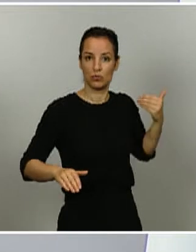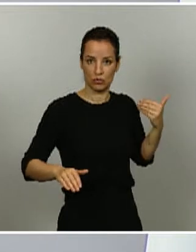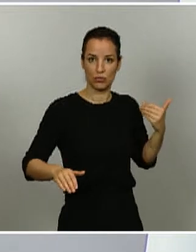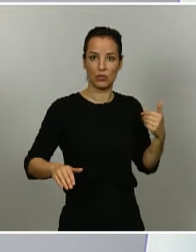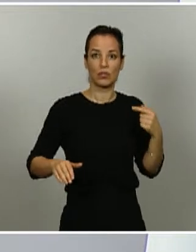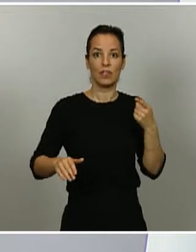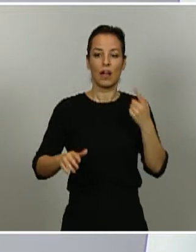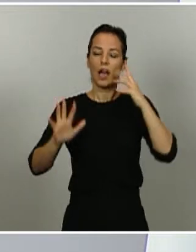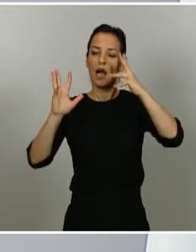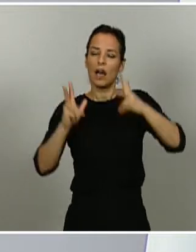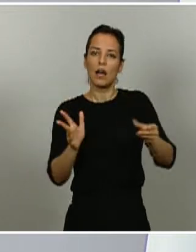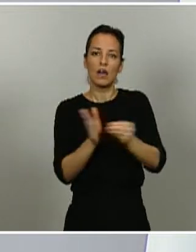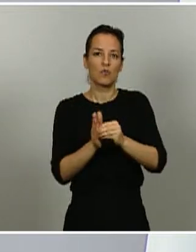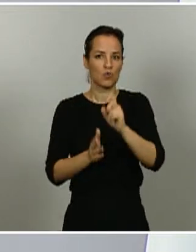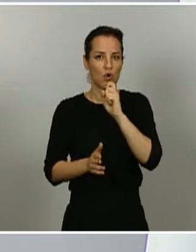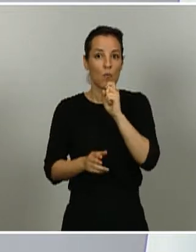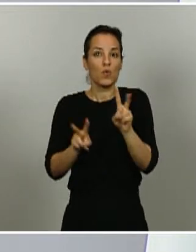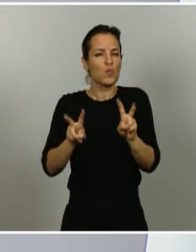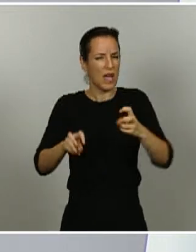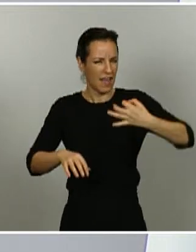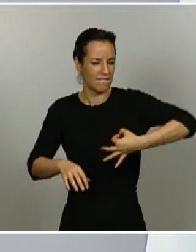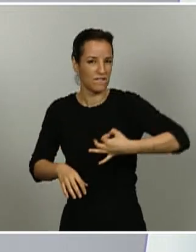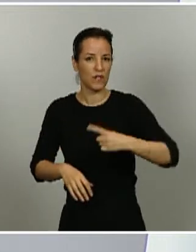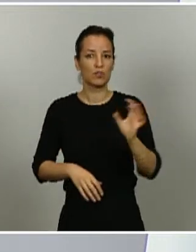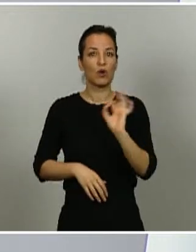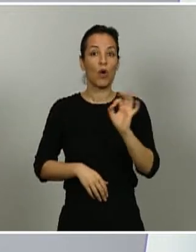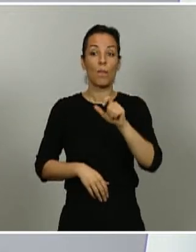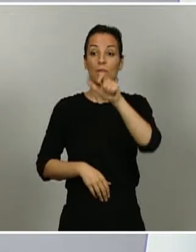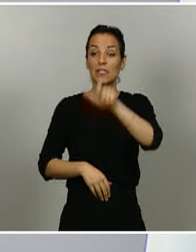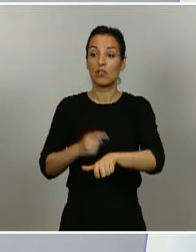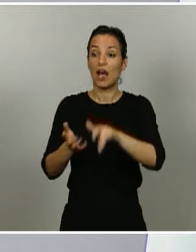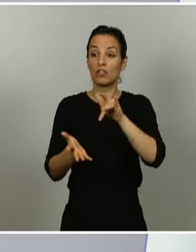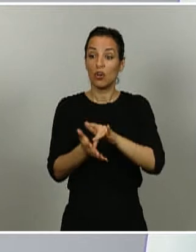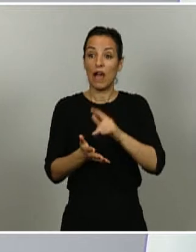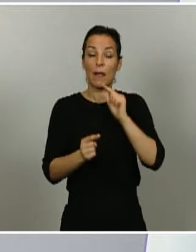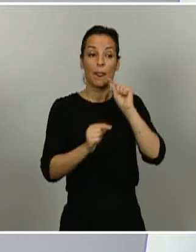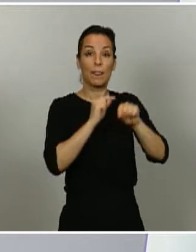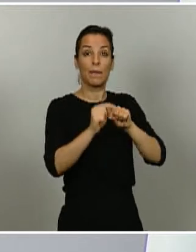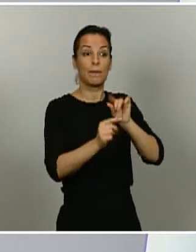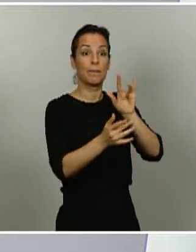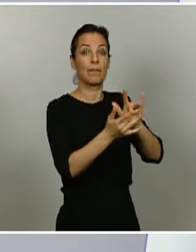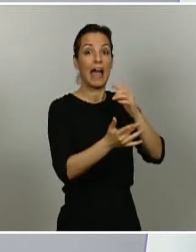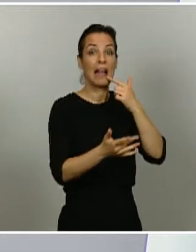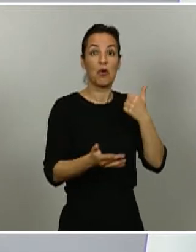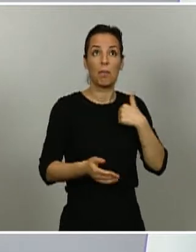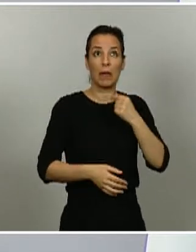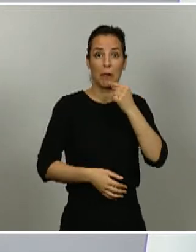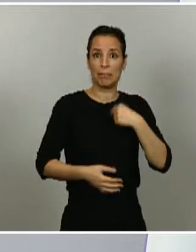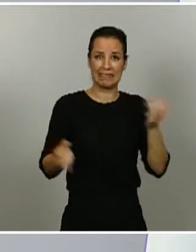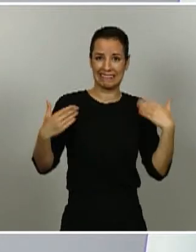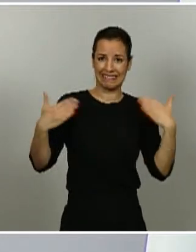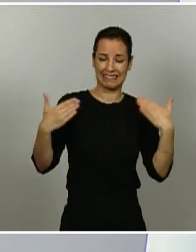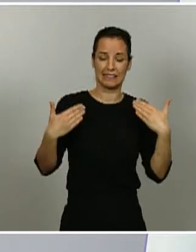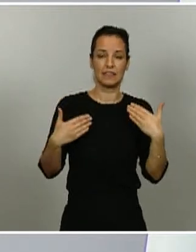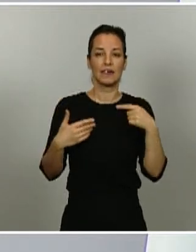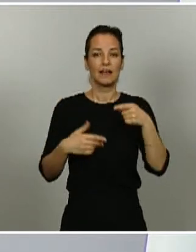casos si son casos realmente nuevos o se detectaron una persona que tuvo un contacto con la epidemia pero que ya no está en situación de transmisión. Esto lo están haciendo los servicios de